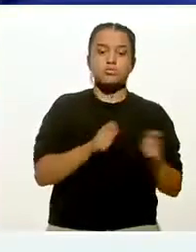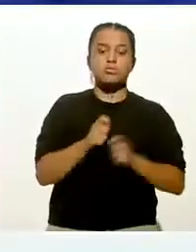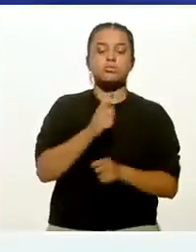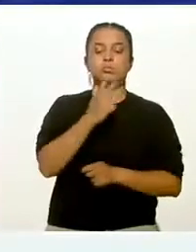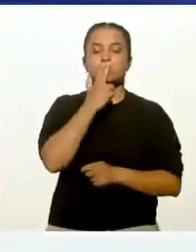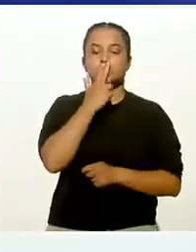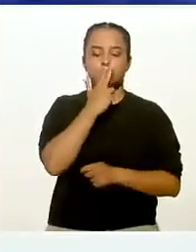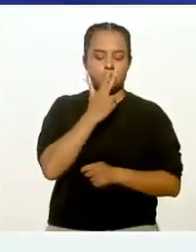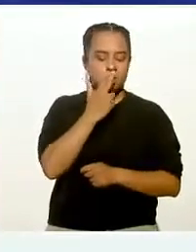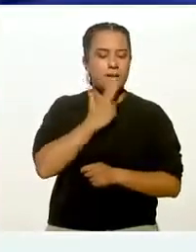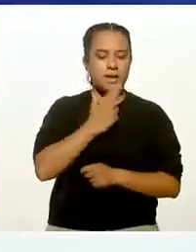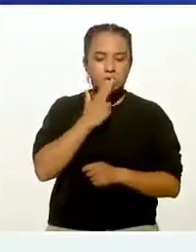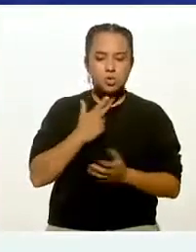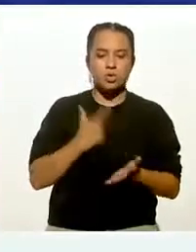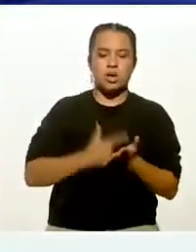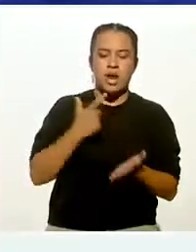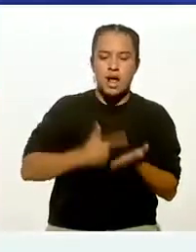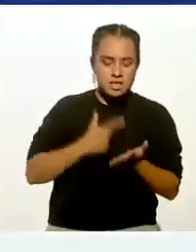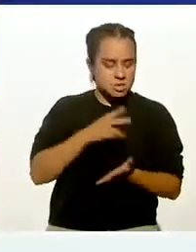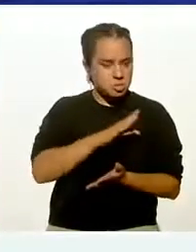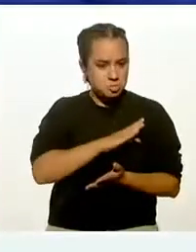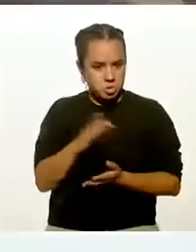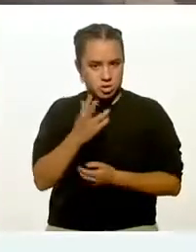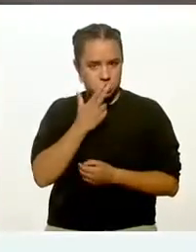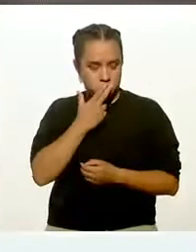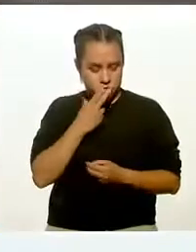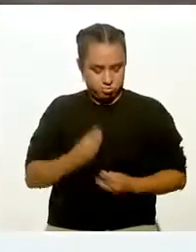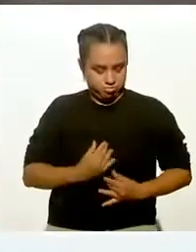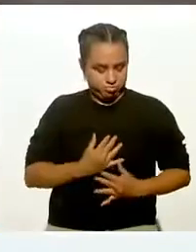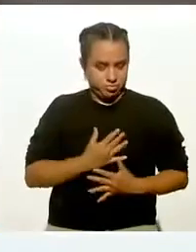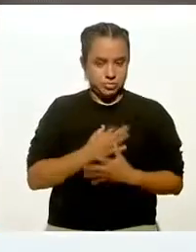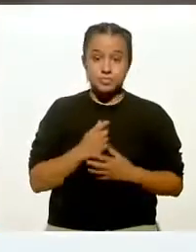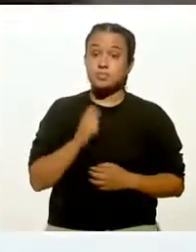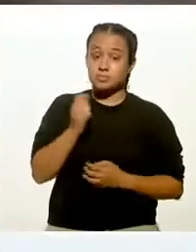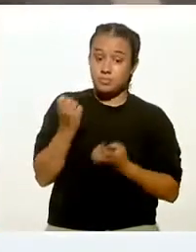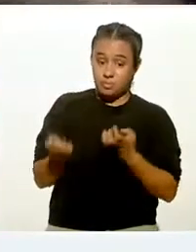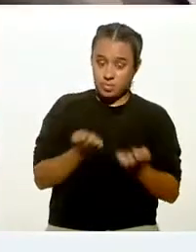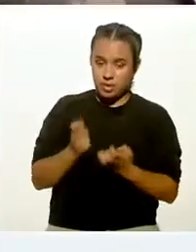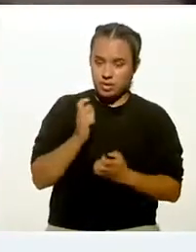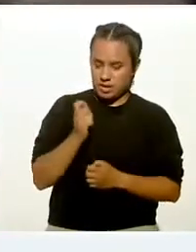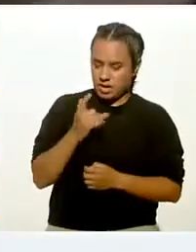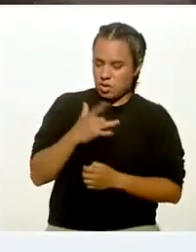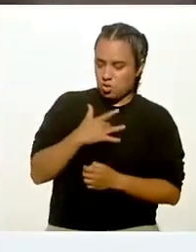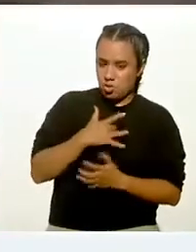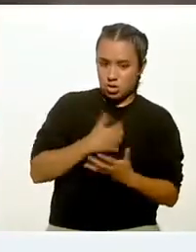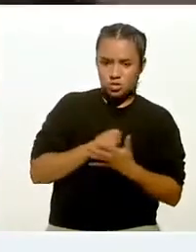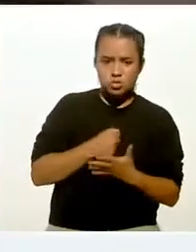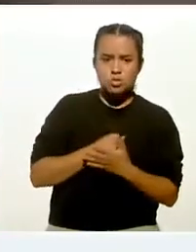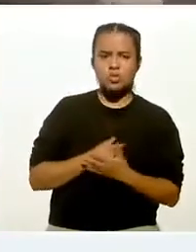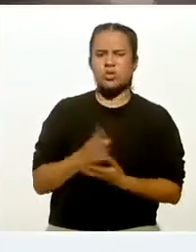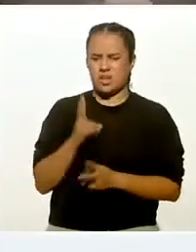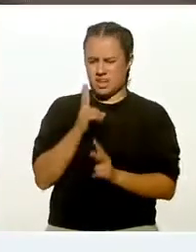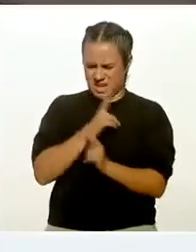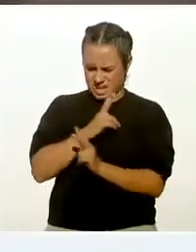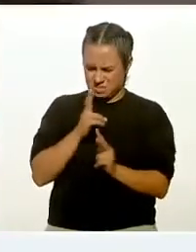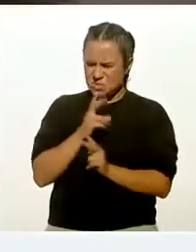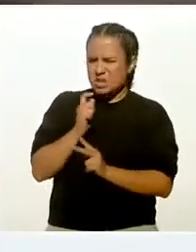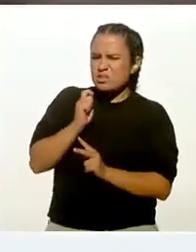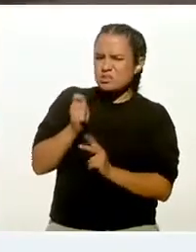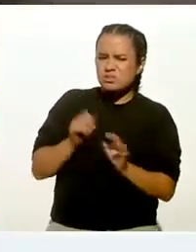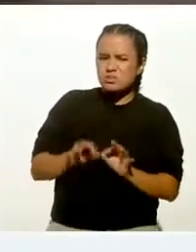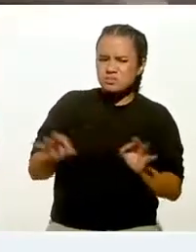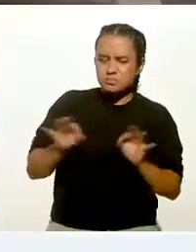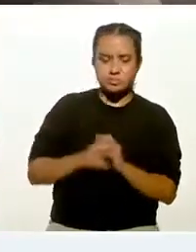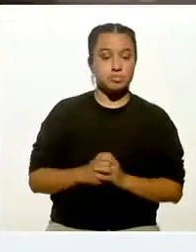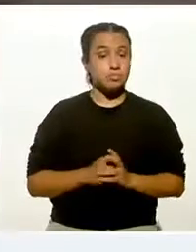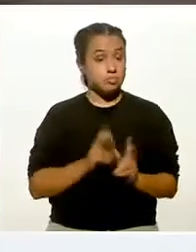azúcares y las grasas. Ok, entonces esto quiere decir que es un ejercicio cardiovascular. ¿Qué papel juega la respiración en todo esto? Bueno, la